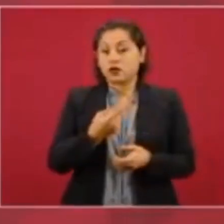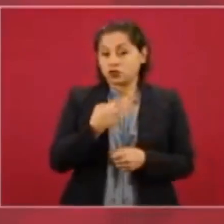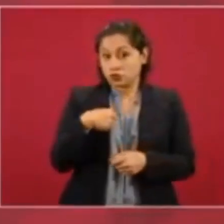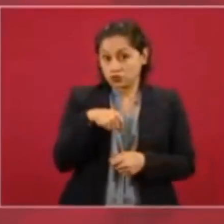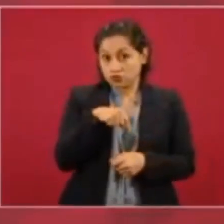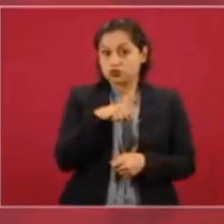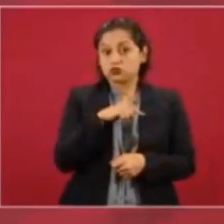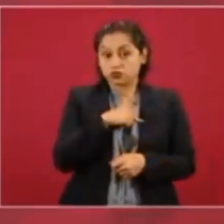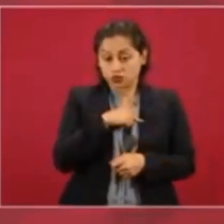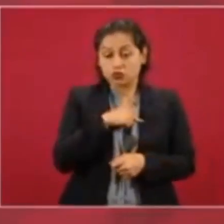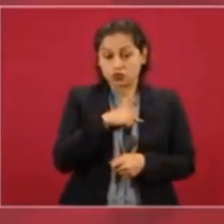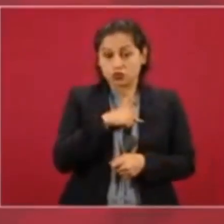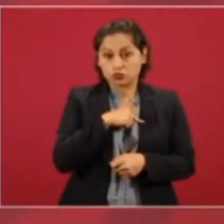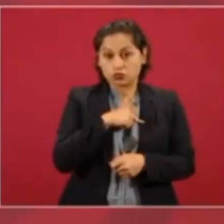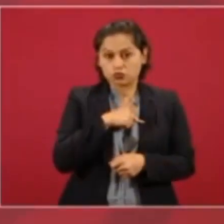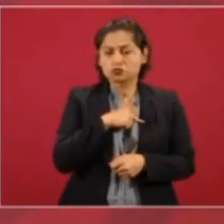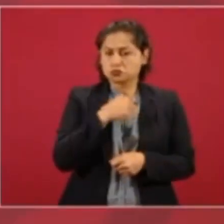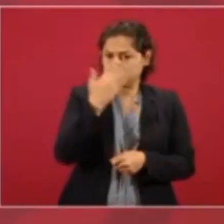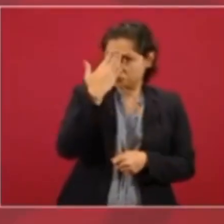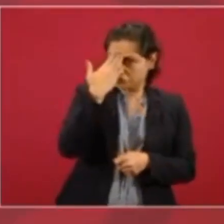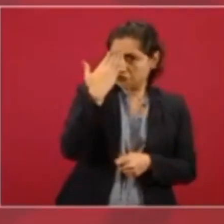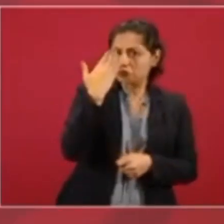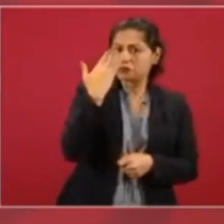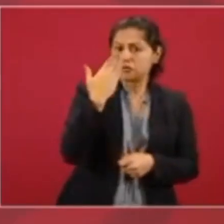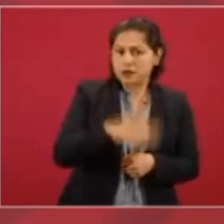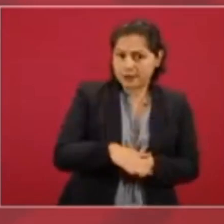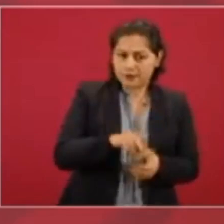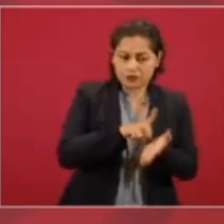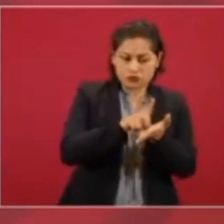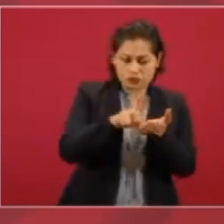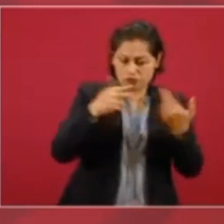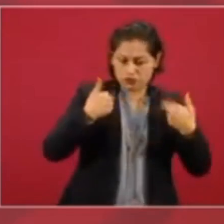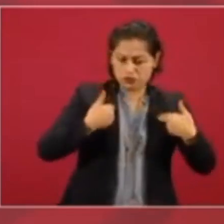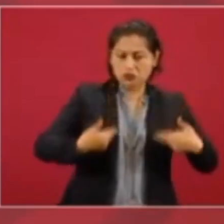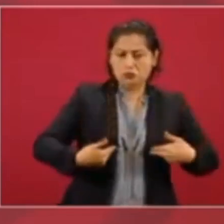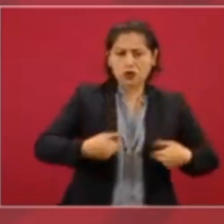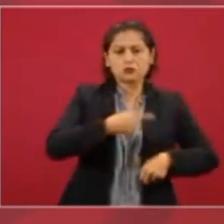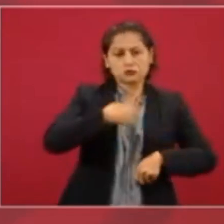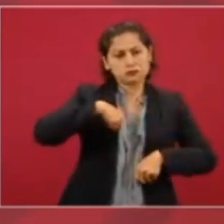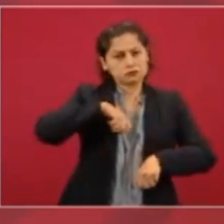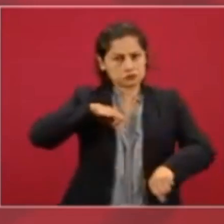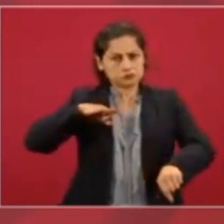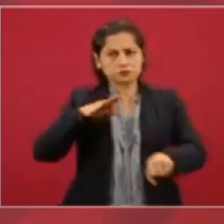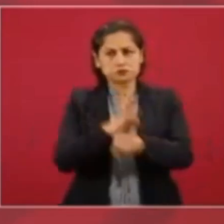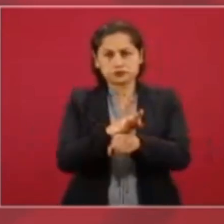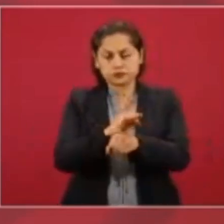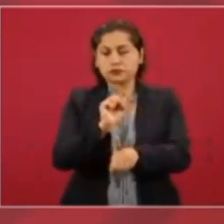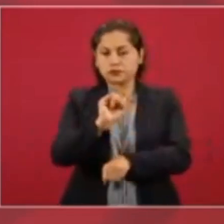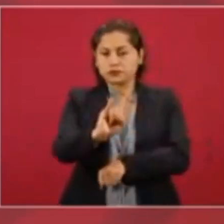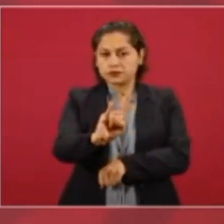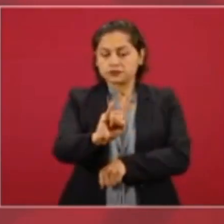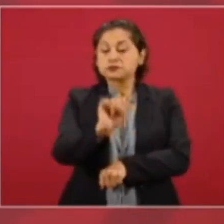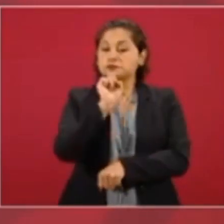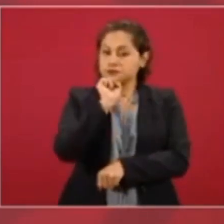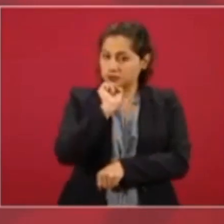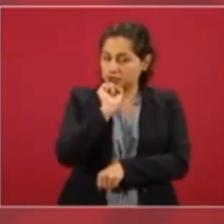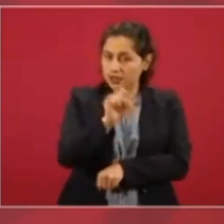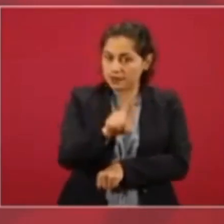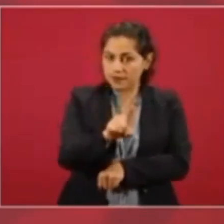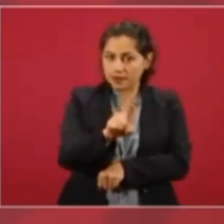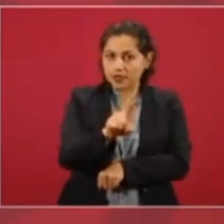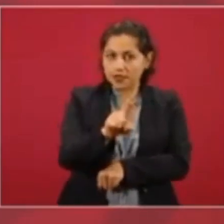defendemos los derechos humanos y protegemos